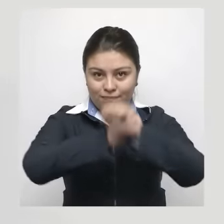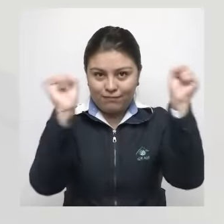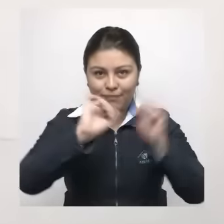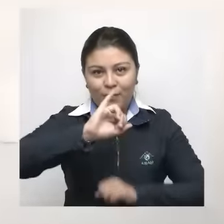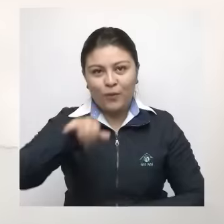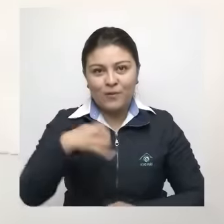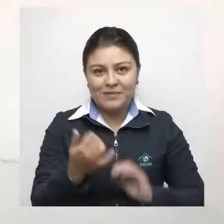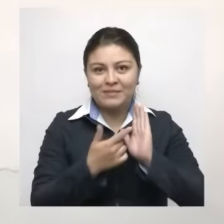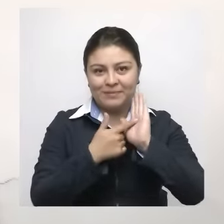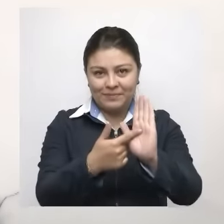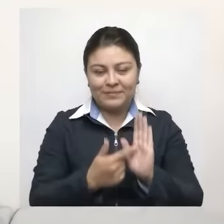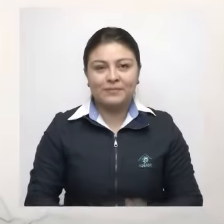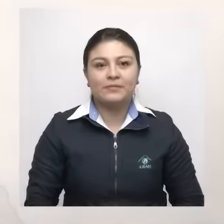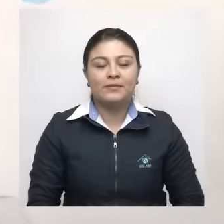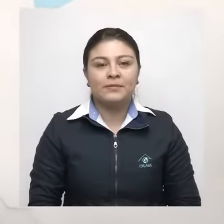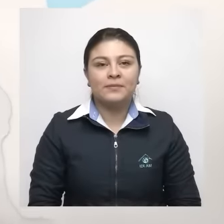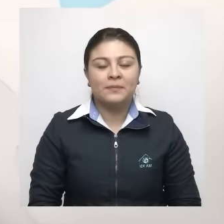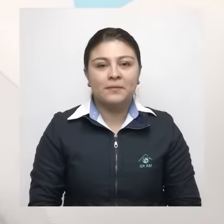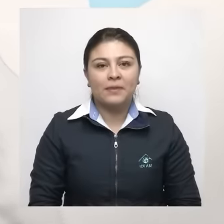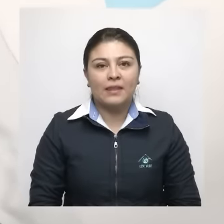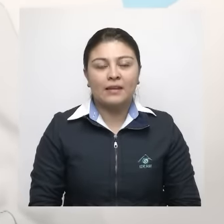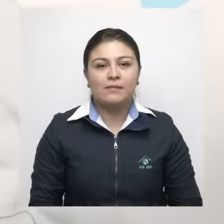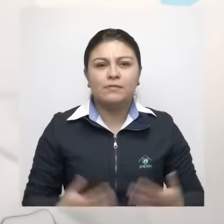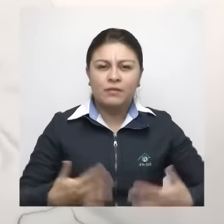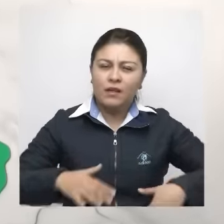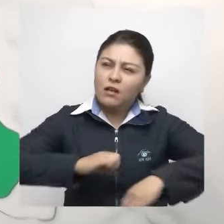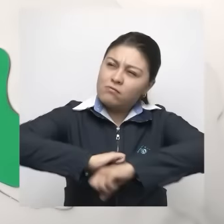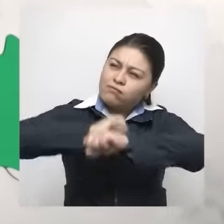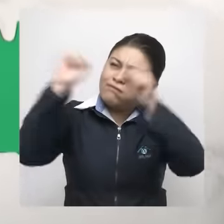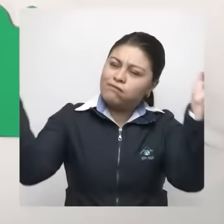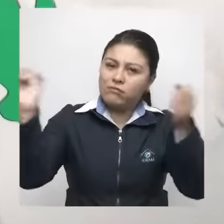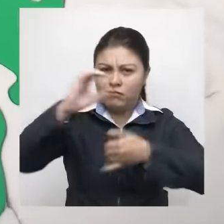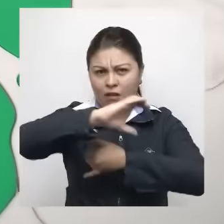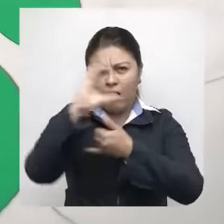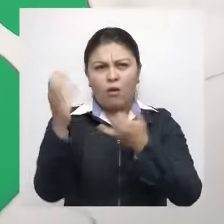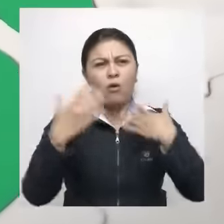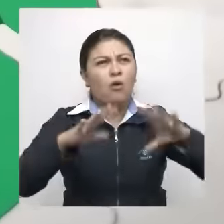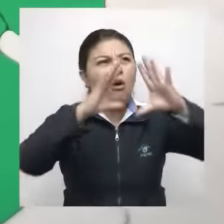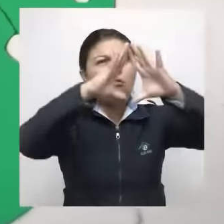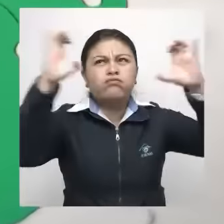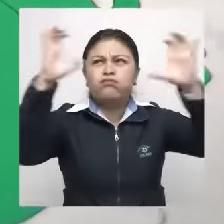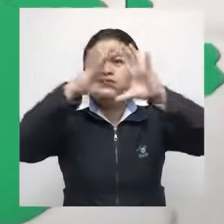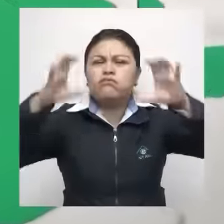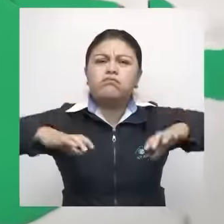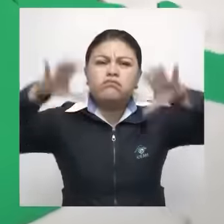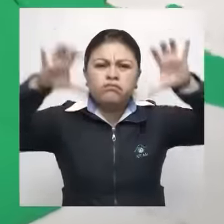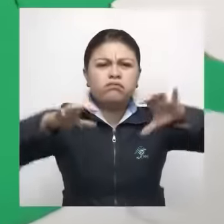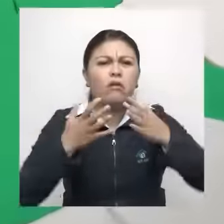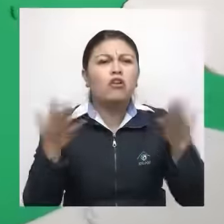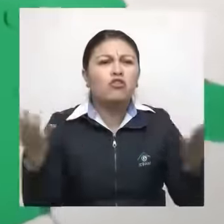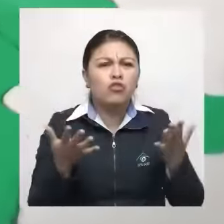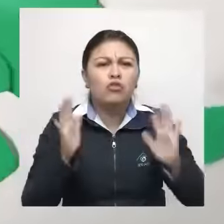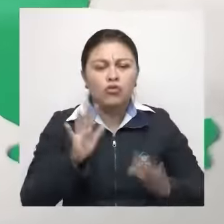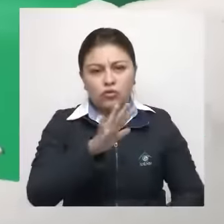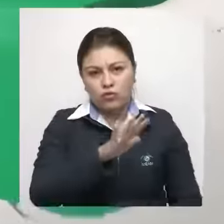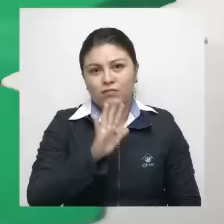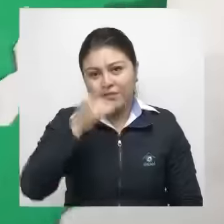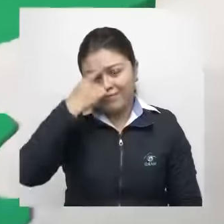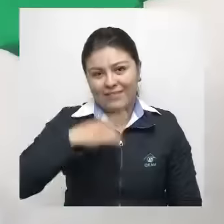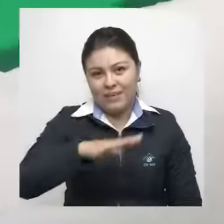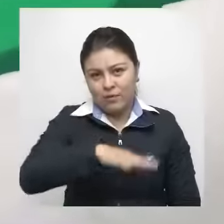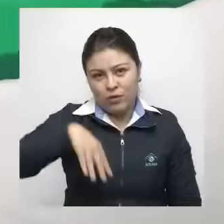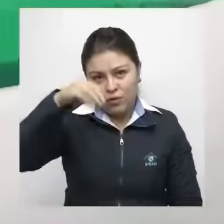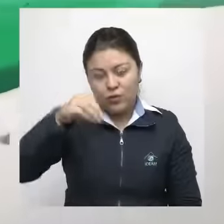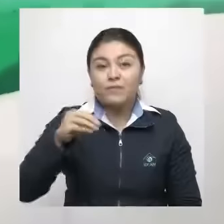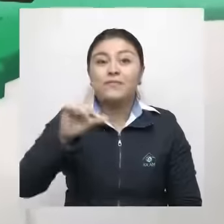El día amanece en el Caribe con cielos cubiertos y lluvias esperadas en cercanías a la Sierra Nevada, el Cesar, Sur de la Guajira, Magdalena y